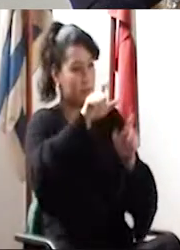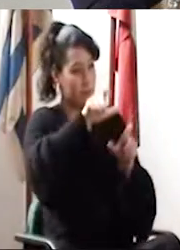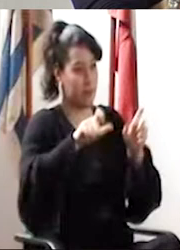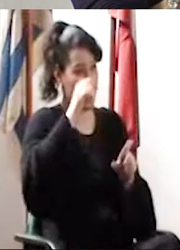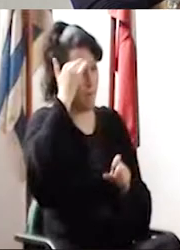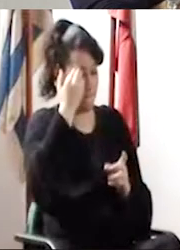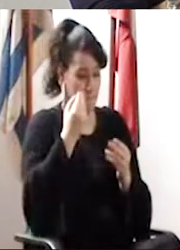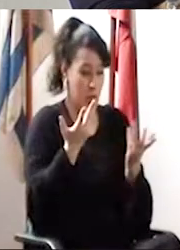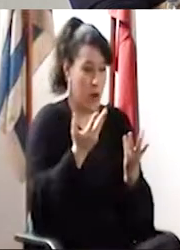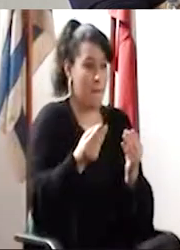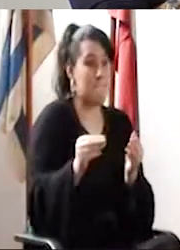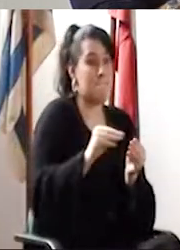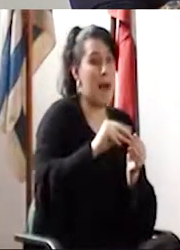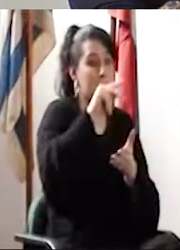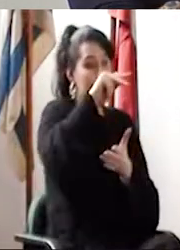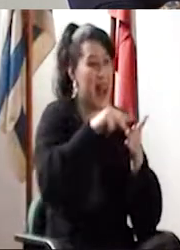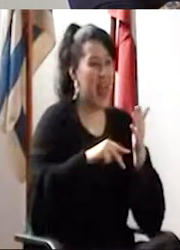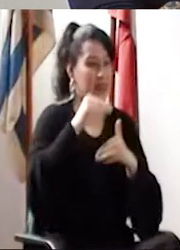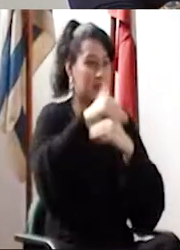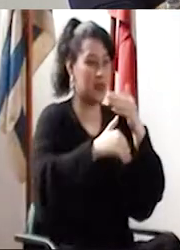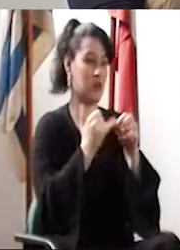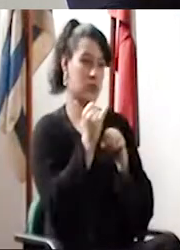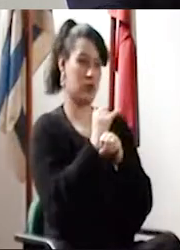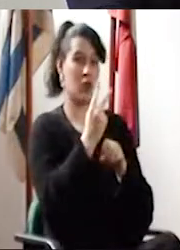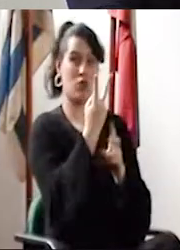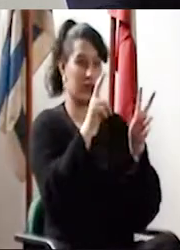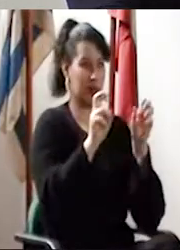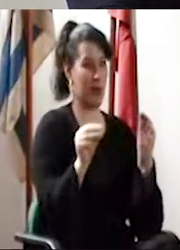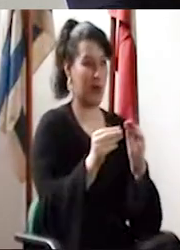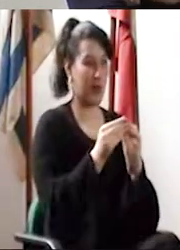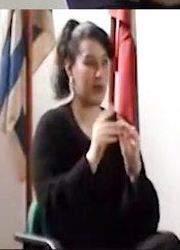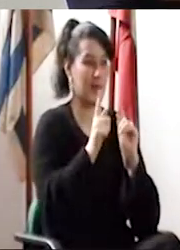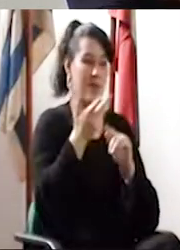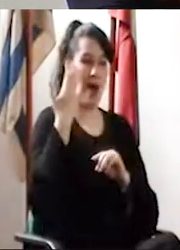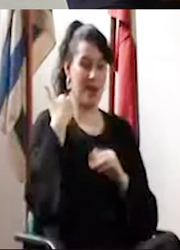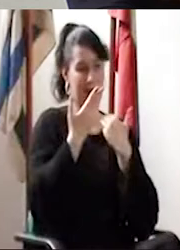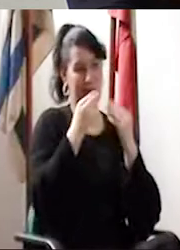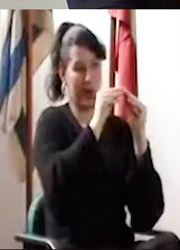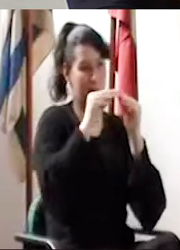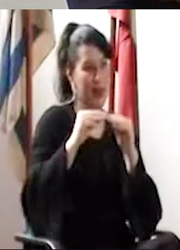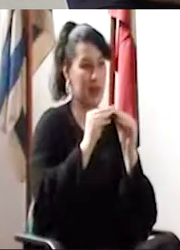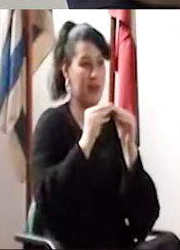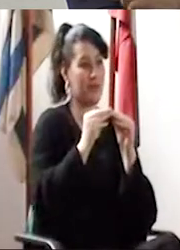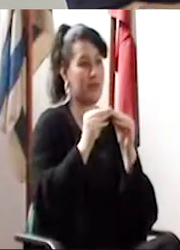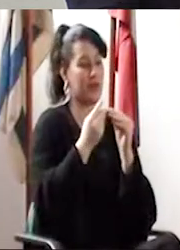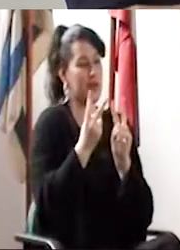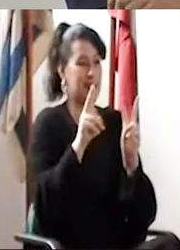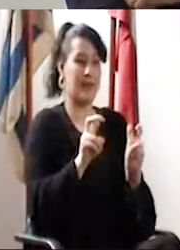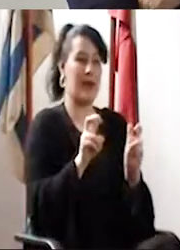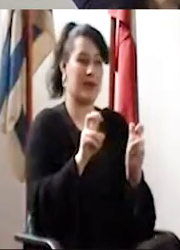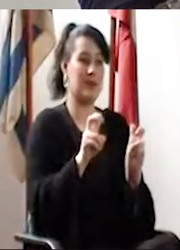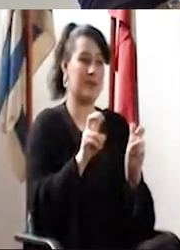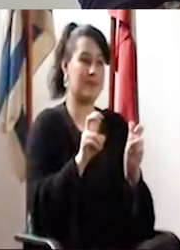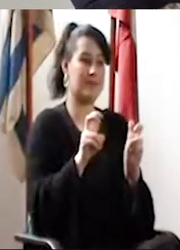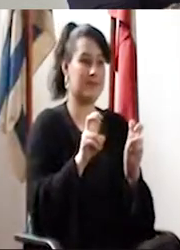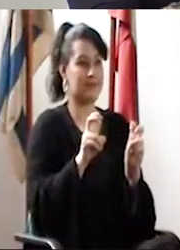Estatuto de Personal Docente y su implementación en el medio del Plan de Desarrollo Institucional. Una cuestión que también lo hablábamos con los compañeros de acá, que